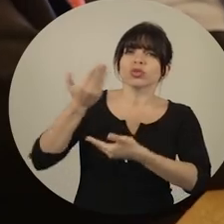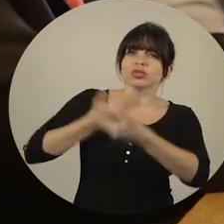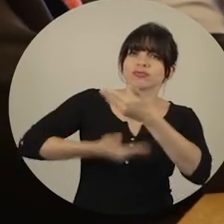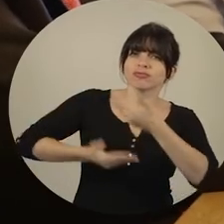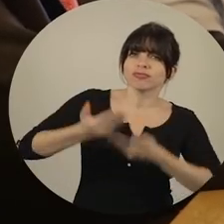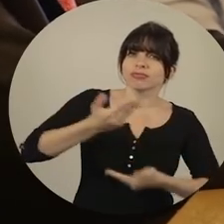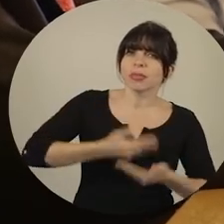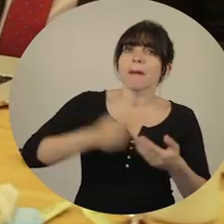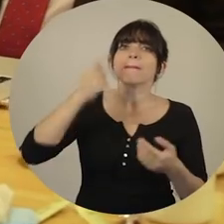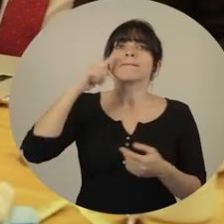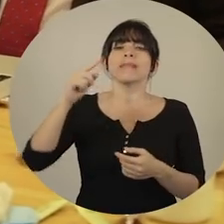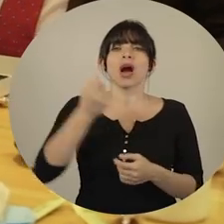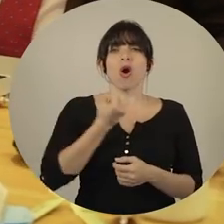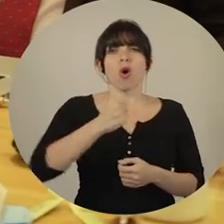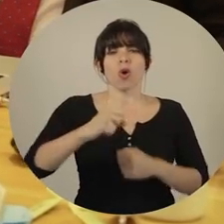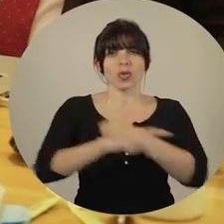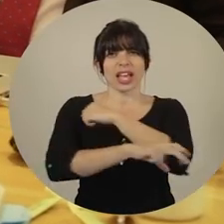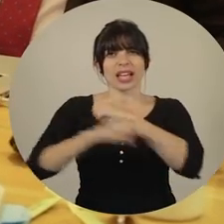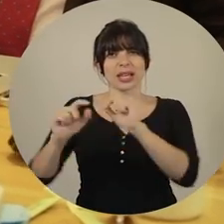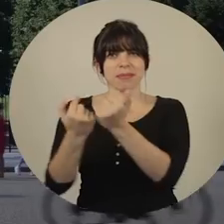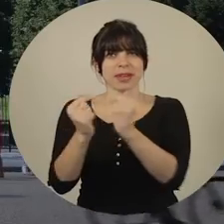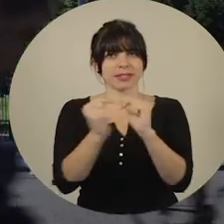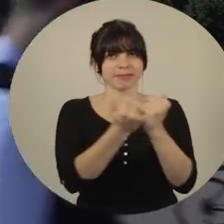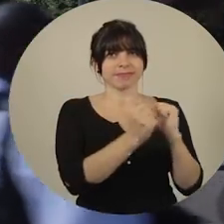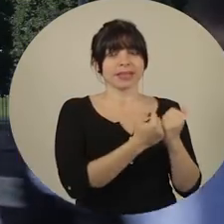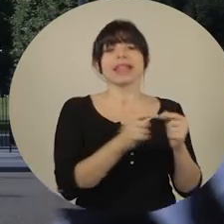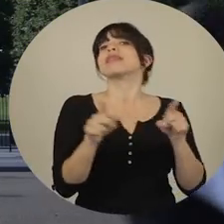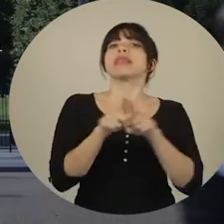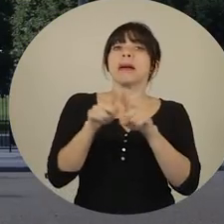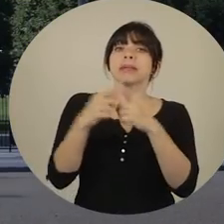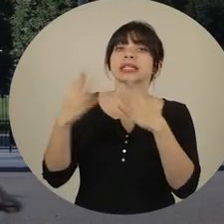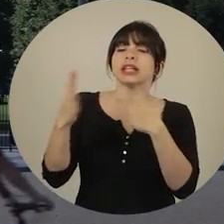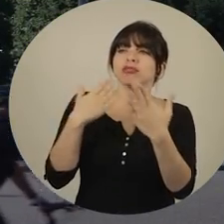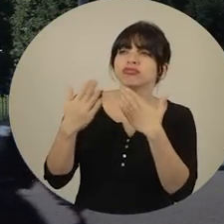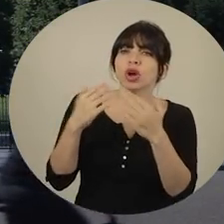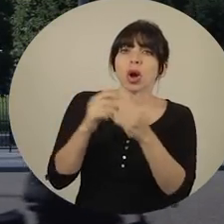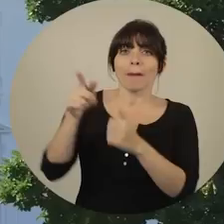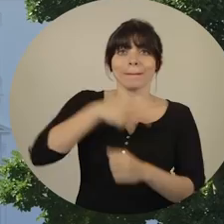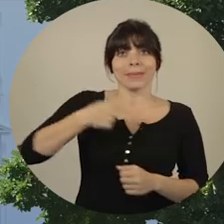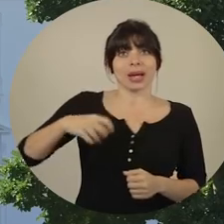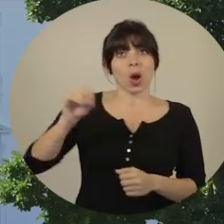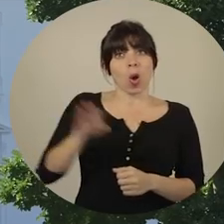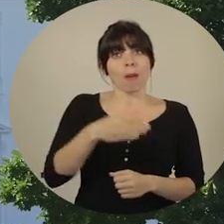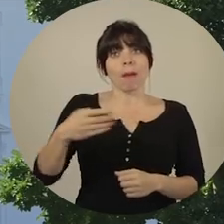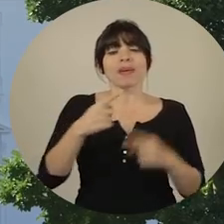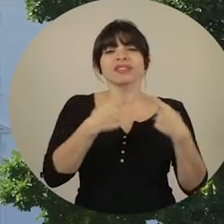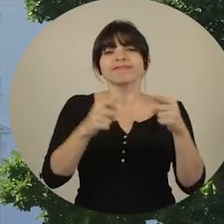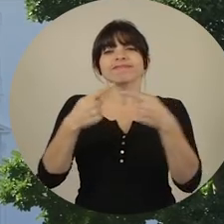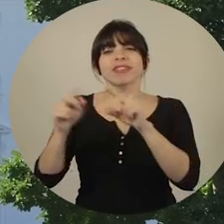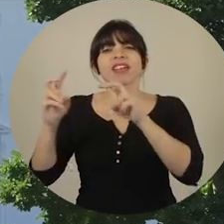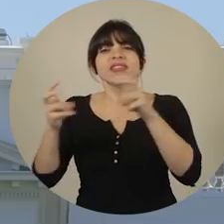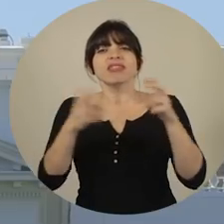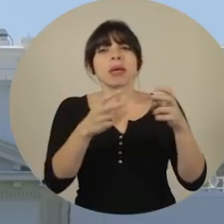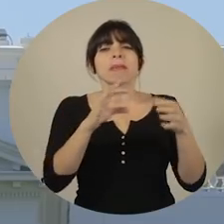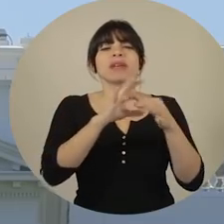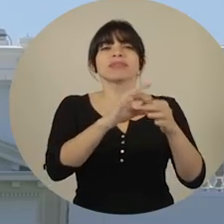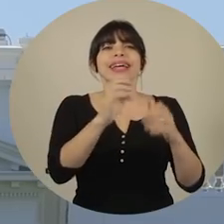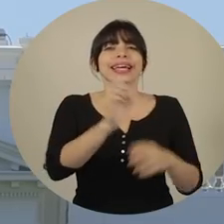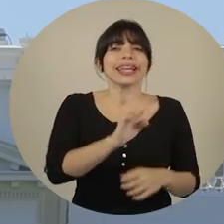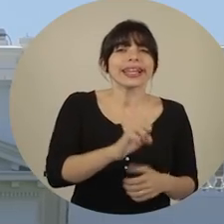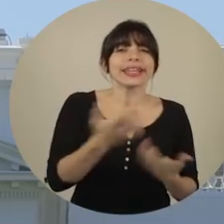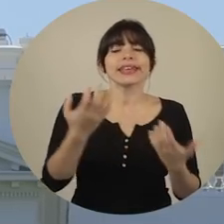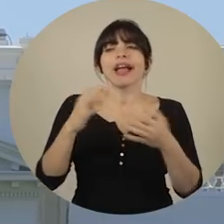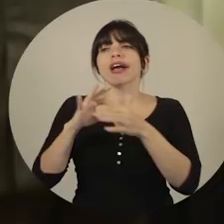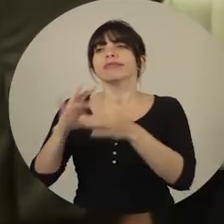de cooperación para el combate al crimen organizado. También hemos conversado con el presidente Obama sobre temas que tienen que ver con